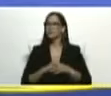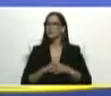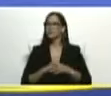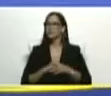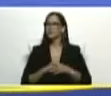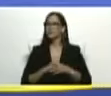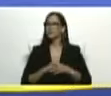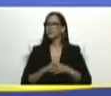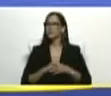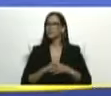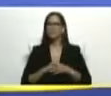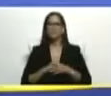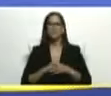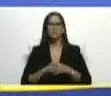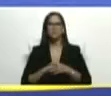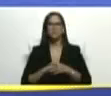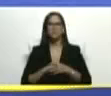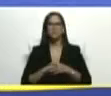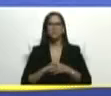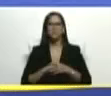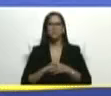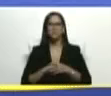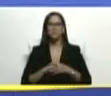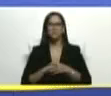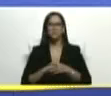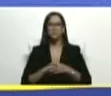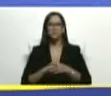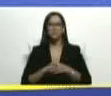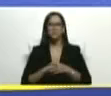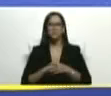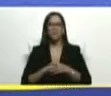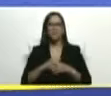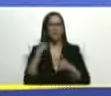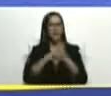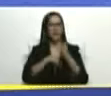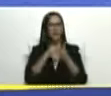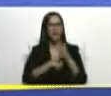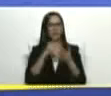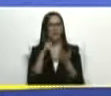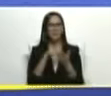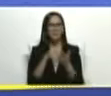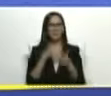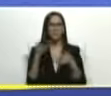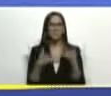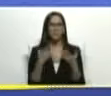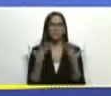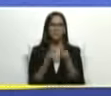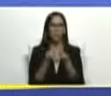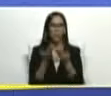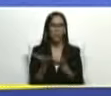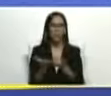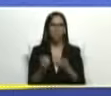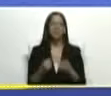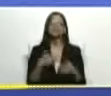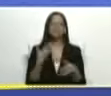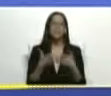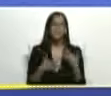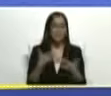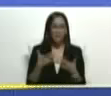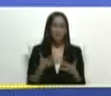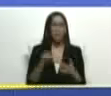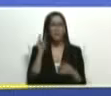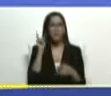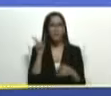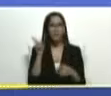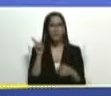cuántas batallas dimos con él y cada batalla que damos en el presente sentimos que estamos con él sentimos que él